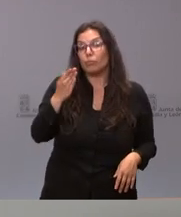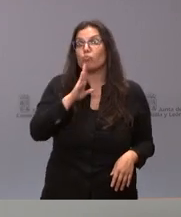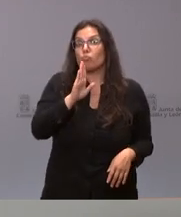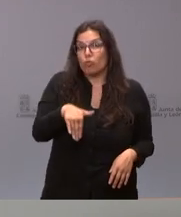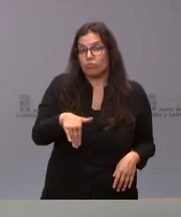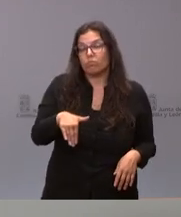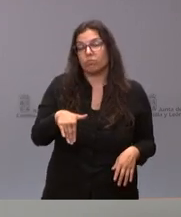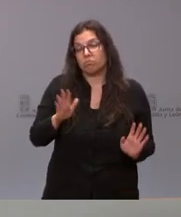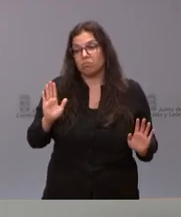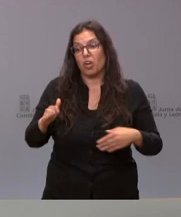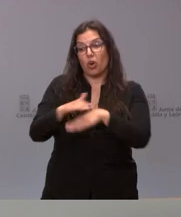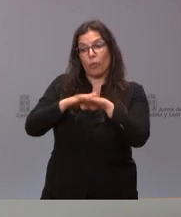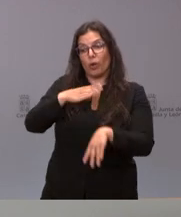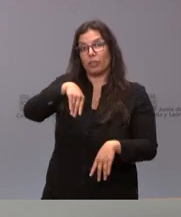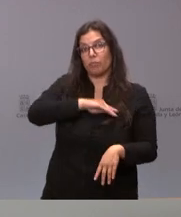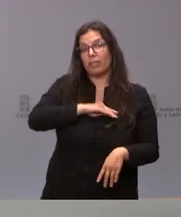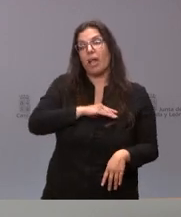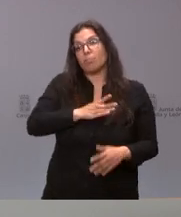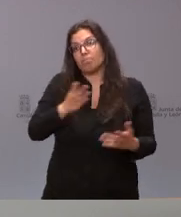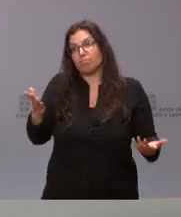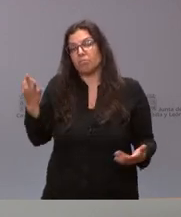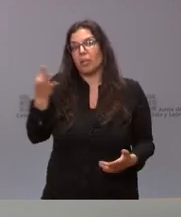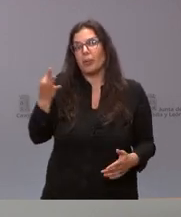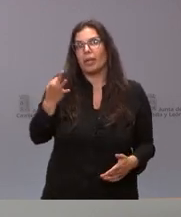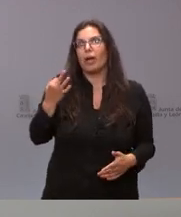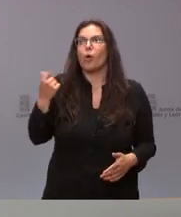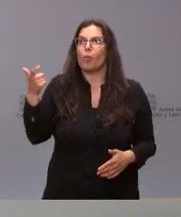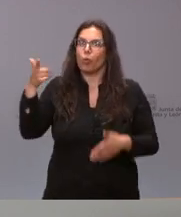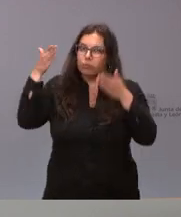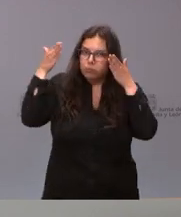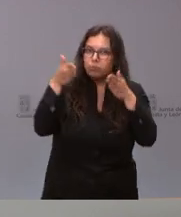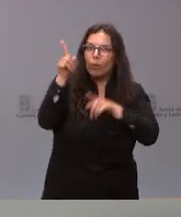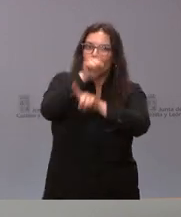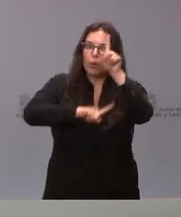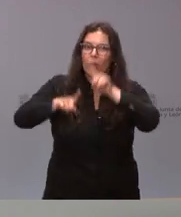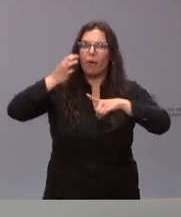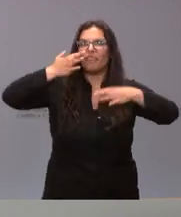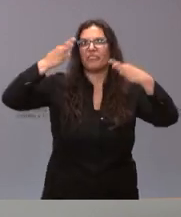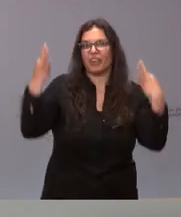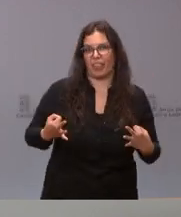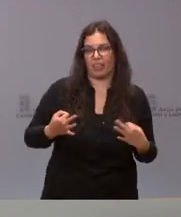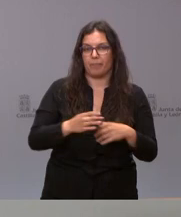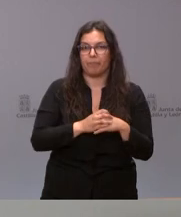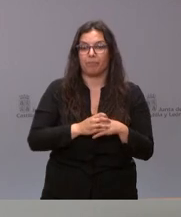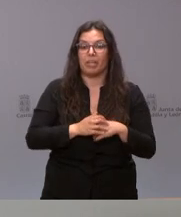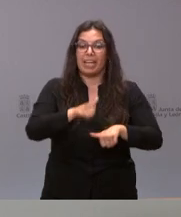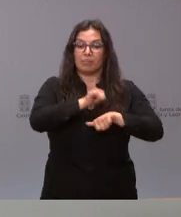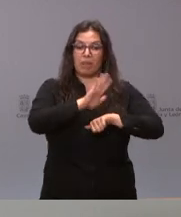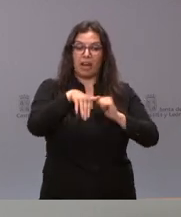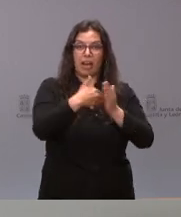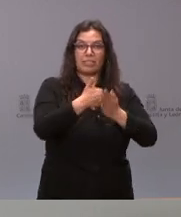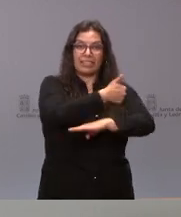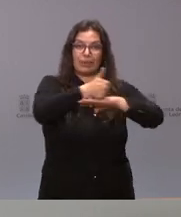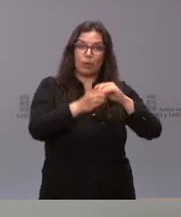por parte del Gobierno el que se centrara en los problemas que verdaderamente interesan a la gente, que hubiera esperado a la sentencia del Tribunal